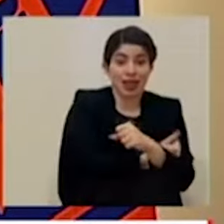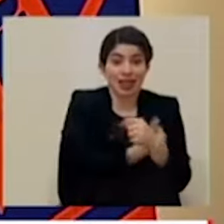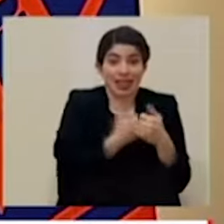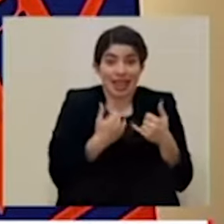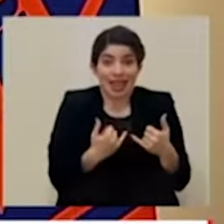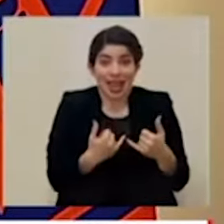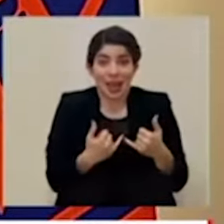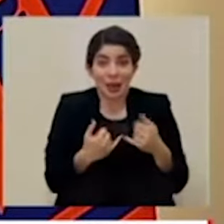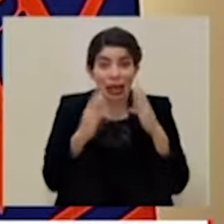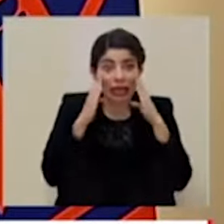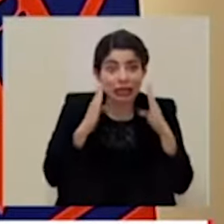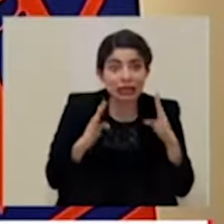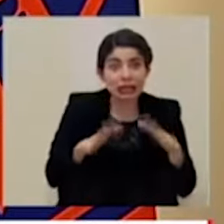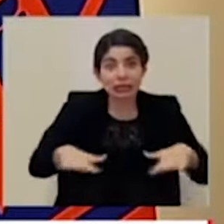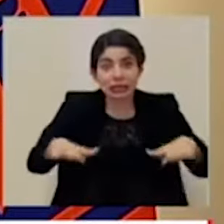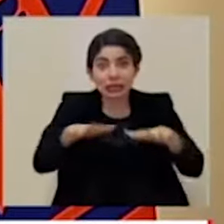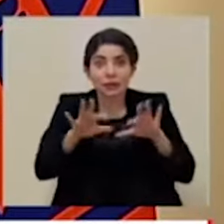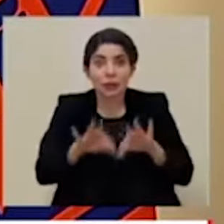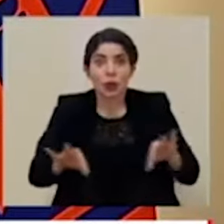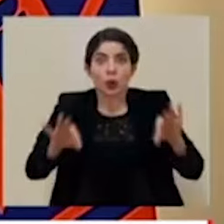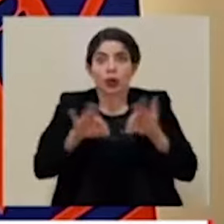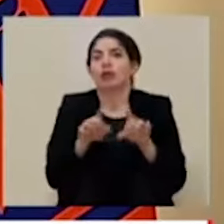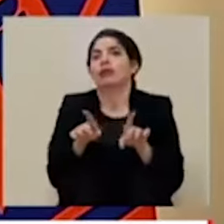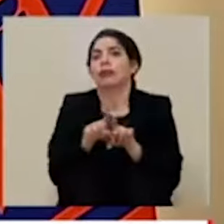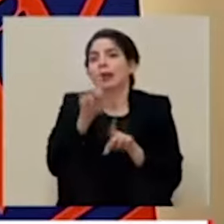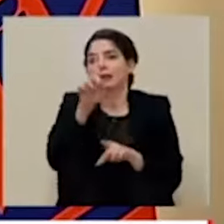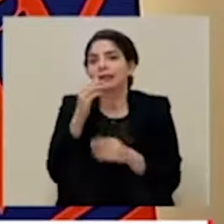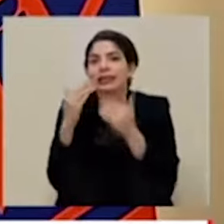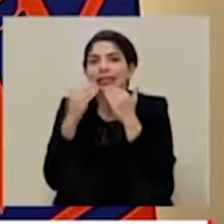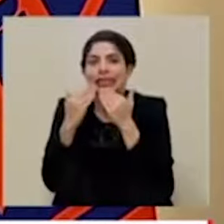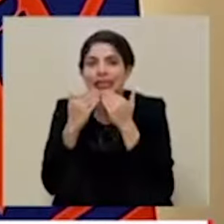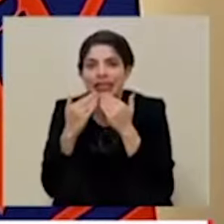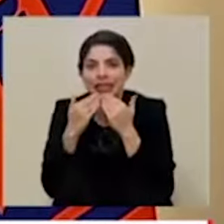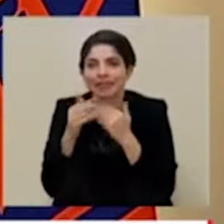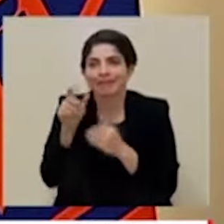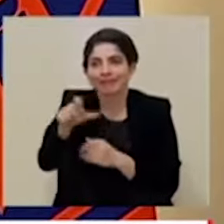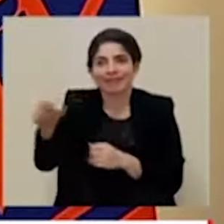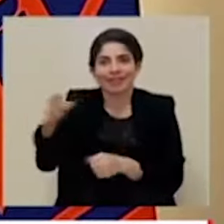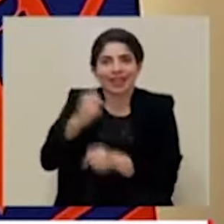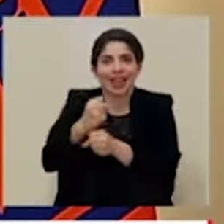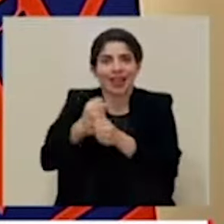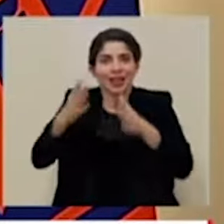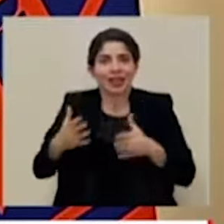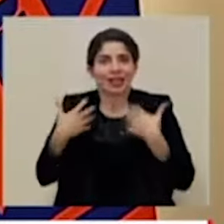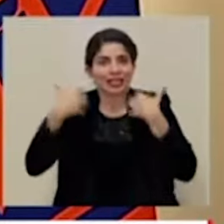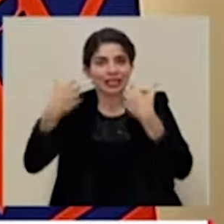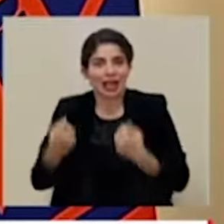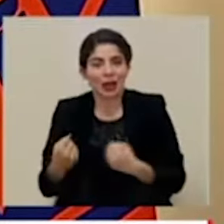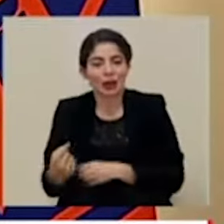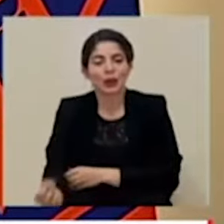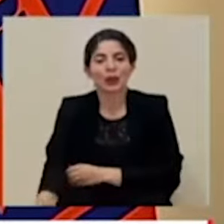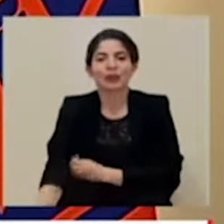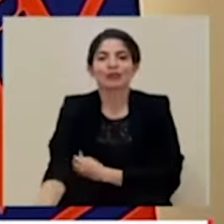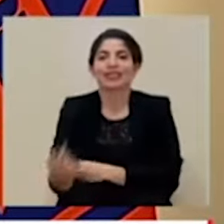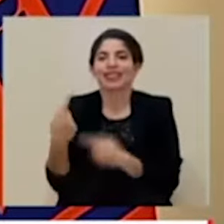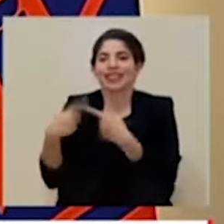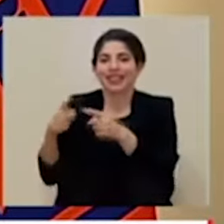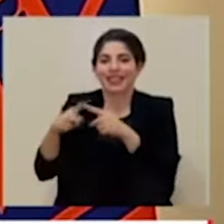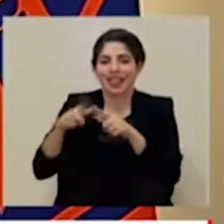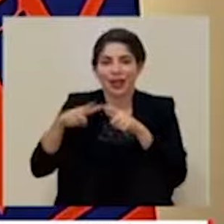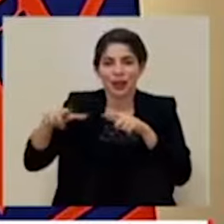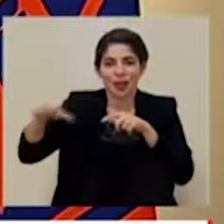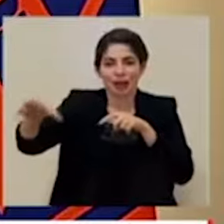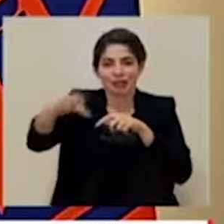parte tan importante y un gran agradecimiento a todo el personal de salud, tanto en los diferentes niveles de